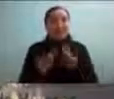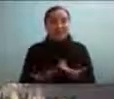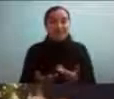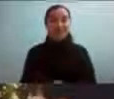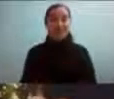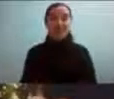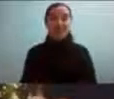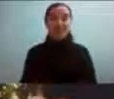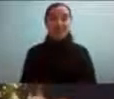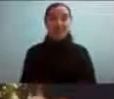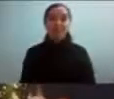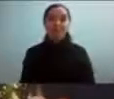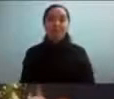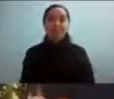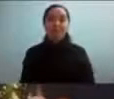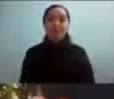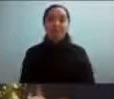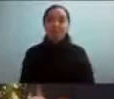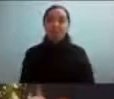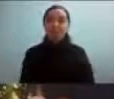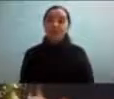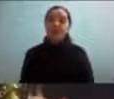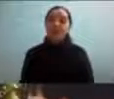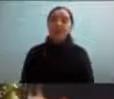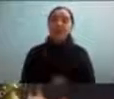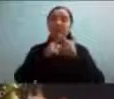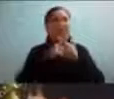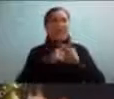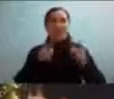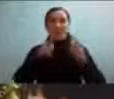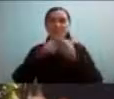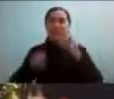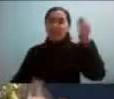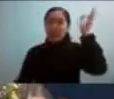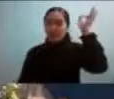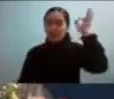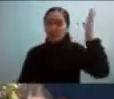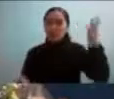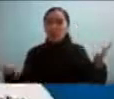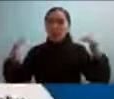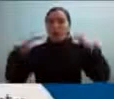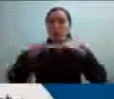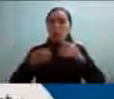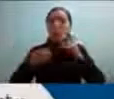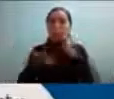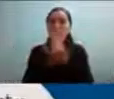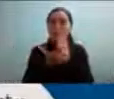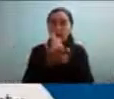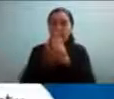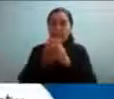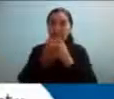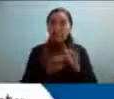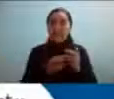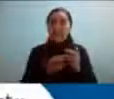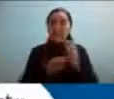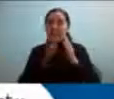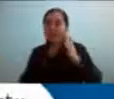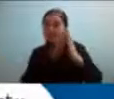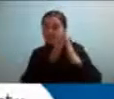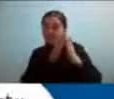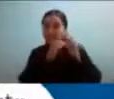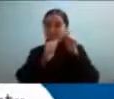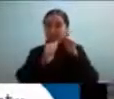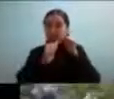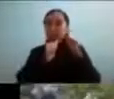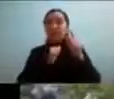bueno hemos hecho distintos encuentros acá hubo una clase de defensa personal nos juntamos a pintar juntas también